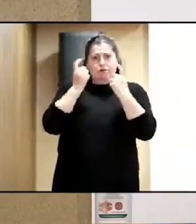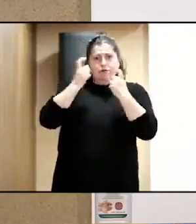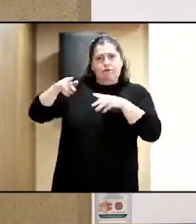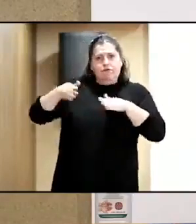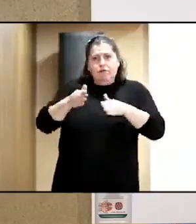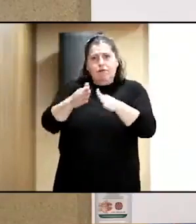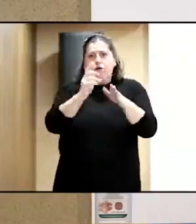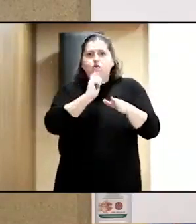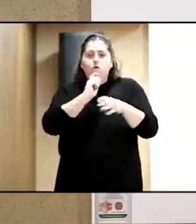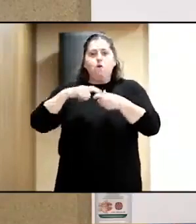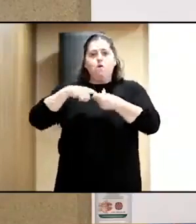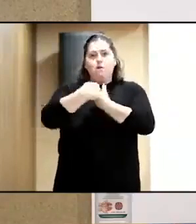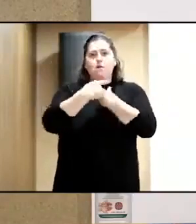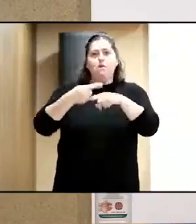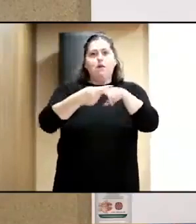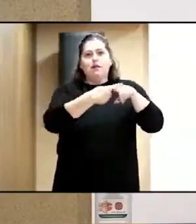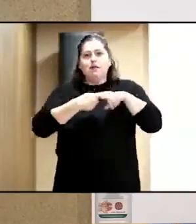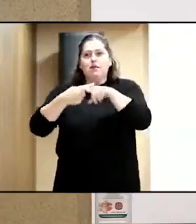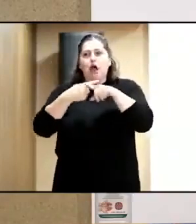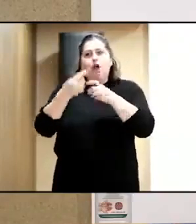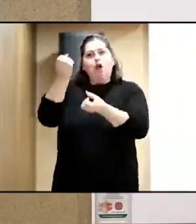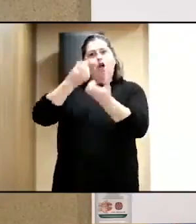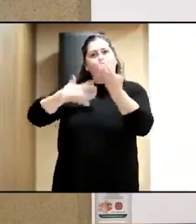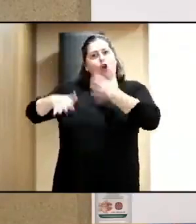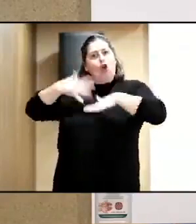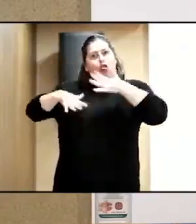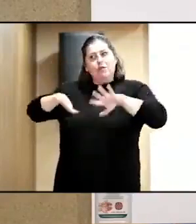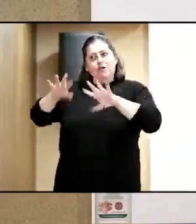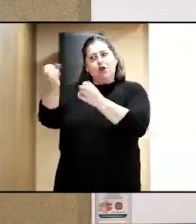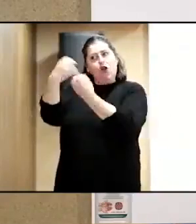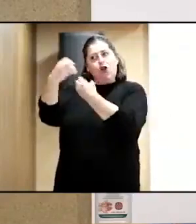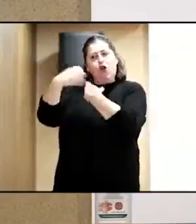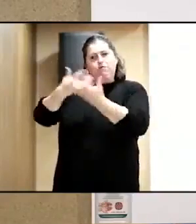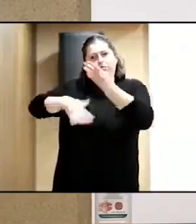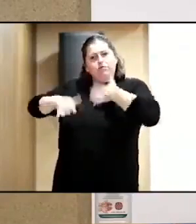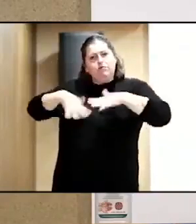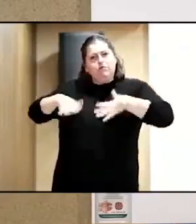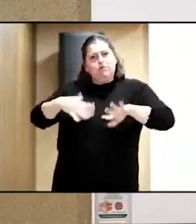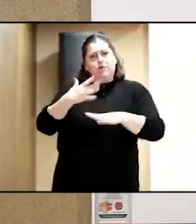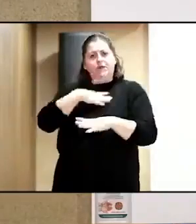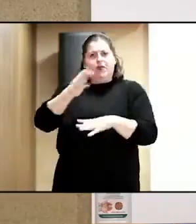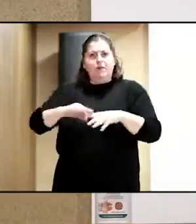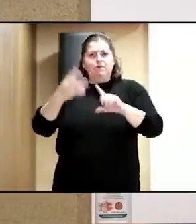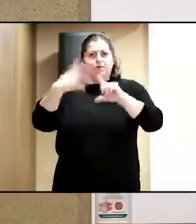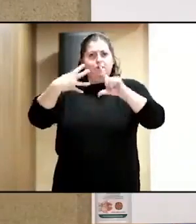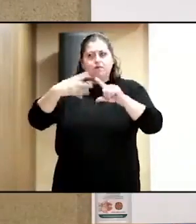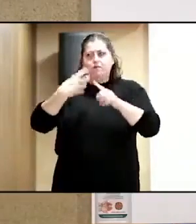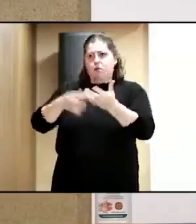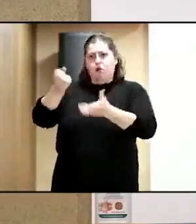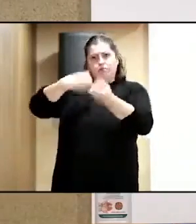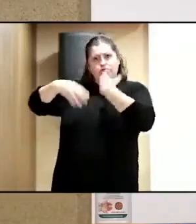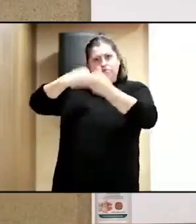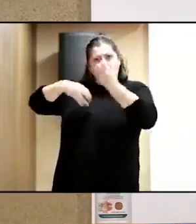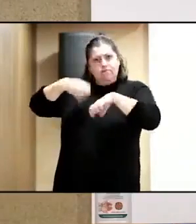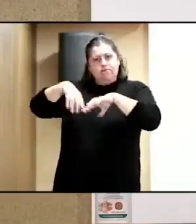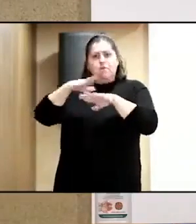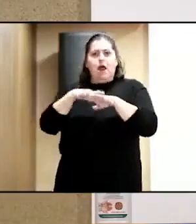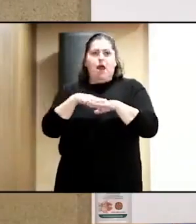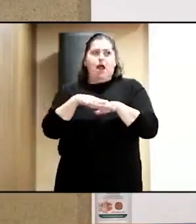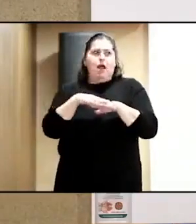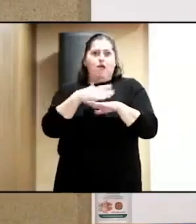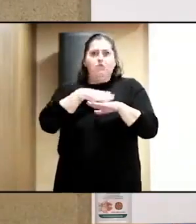con nosotros ese conocimiento que tenían de las capacidades diversas para poder aplicarlo a nuestros